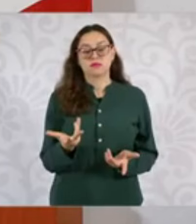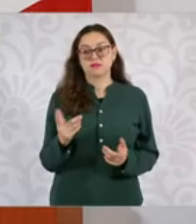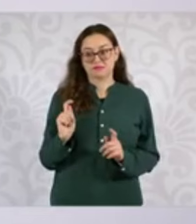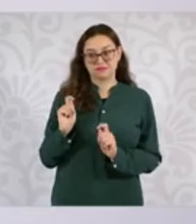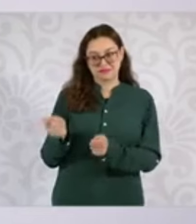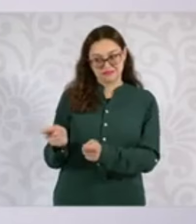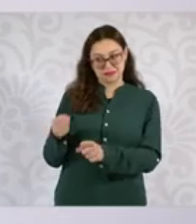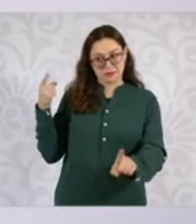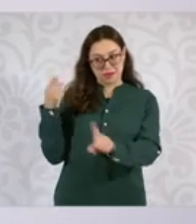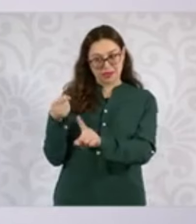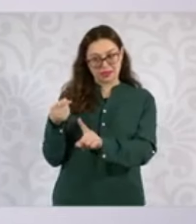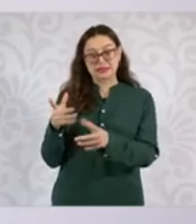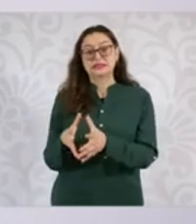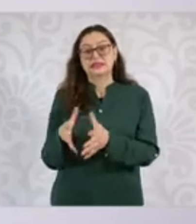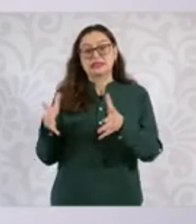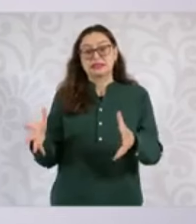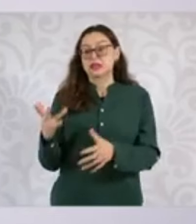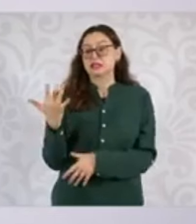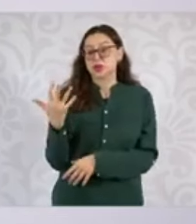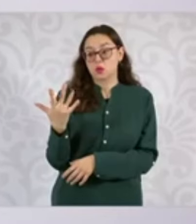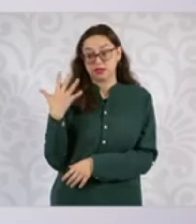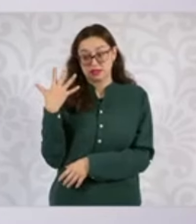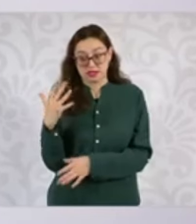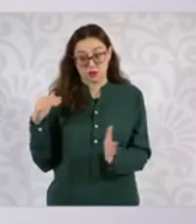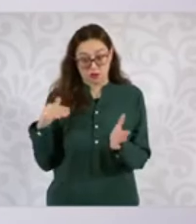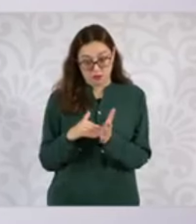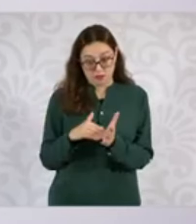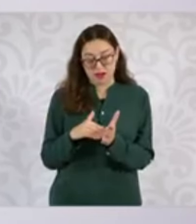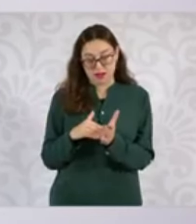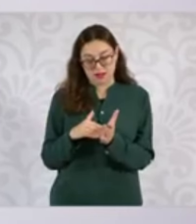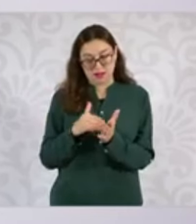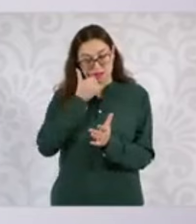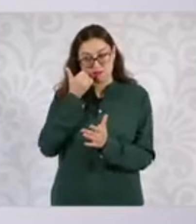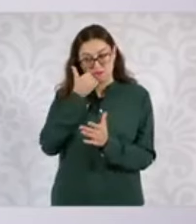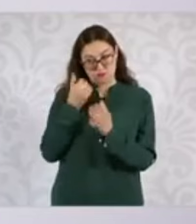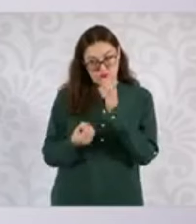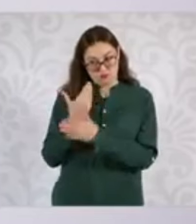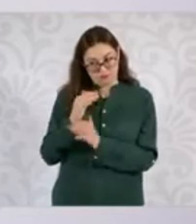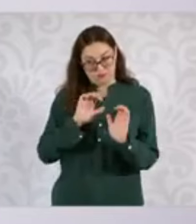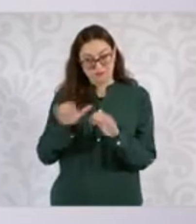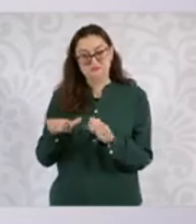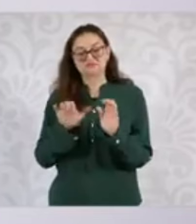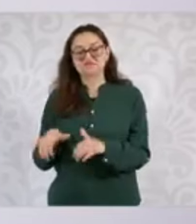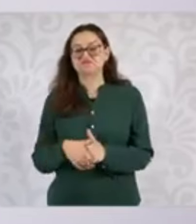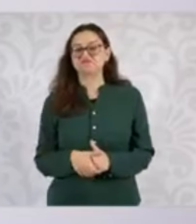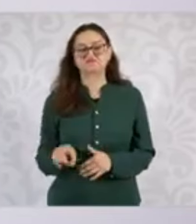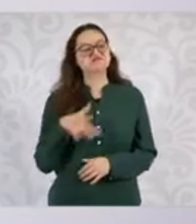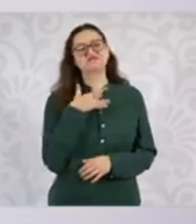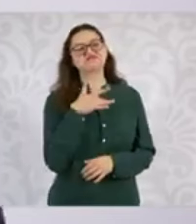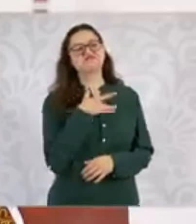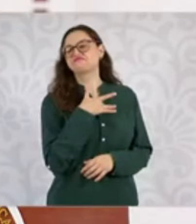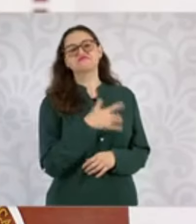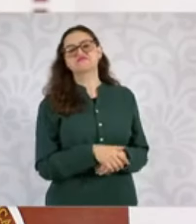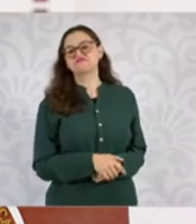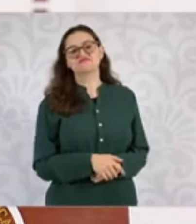meta de que creciera en 55 mil lugares su matrícula, pero él ha dicho, yo voy